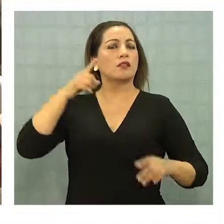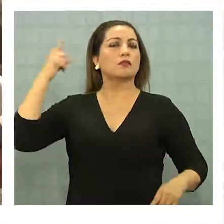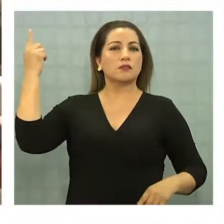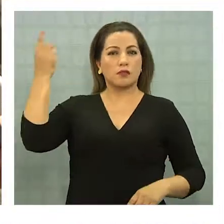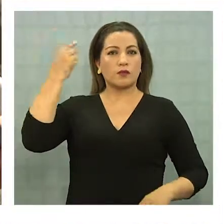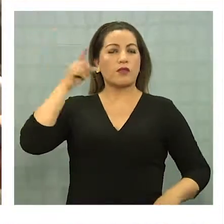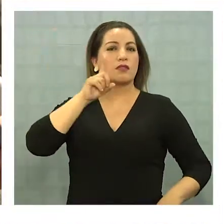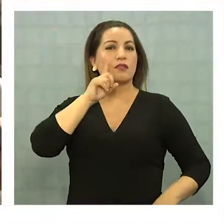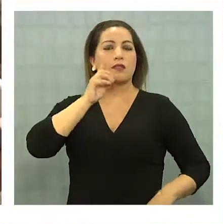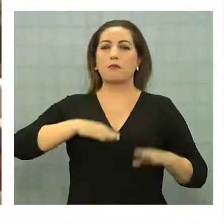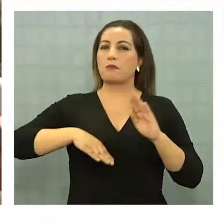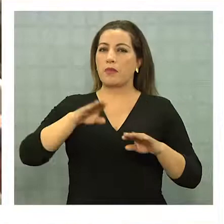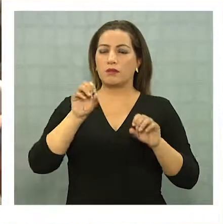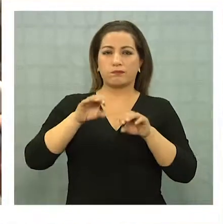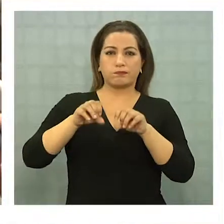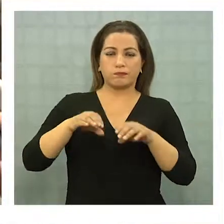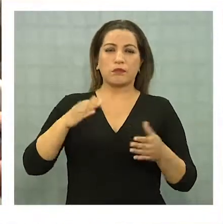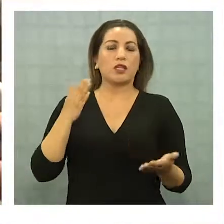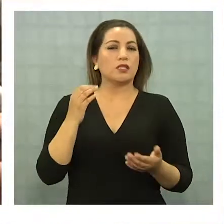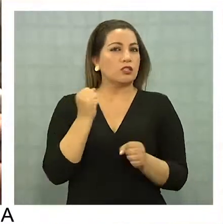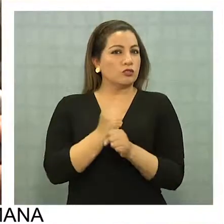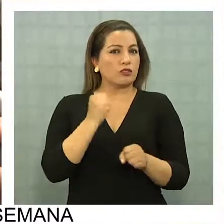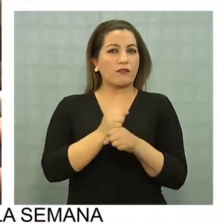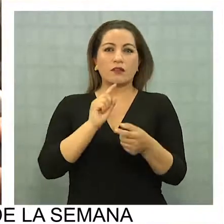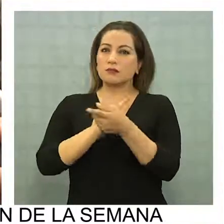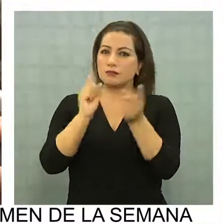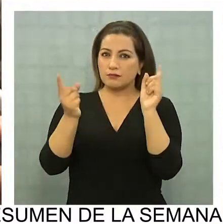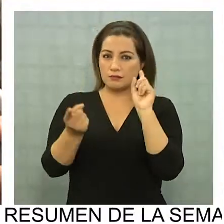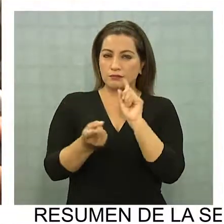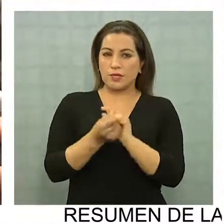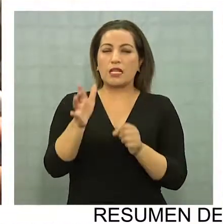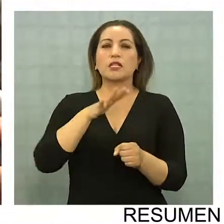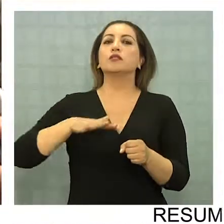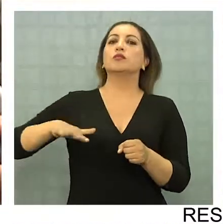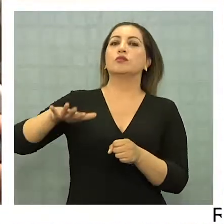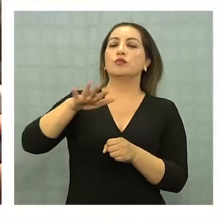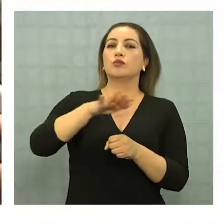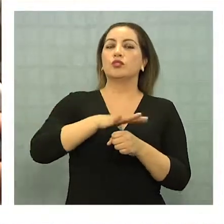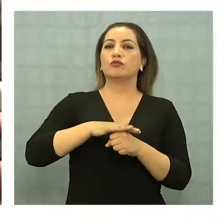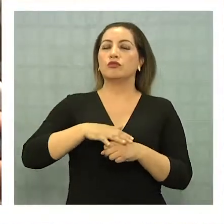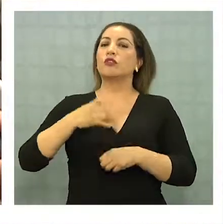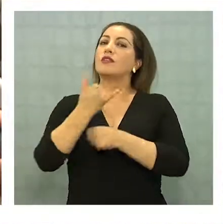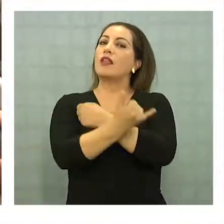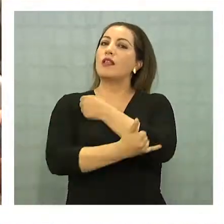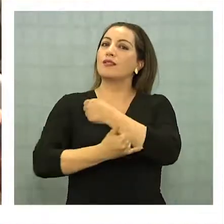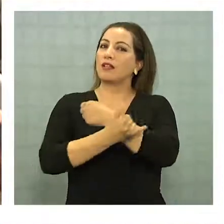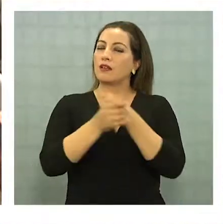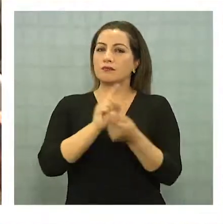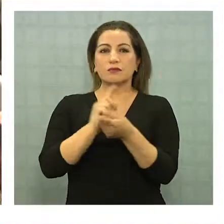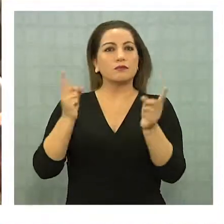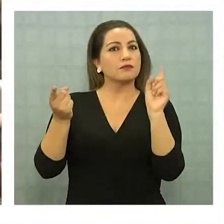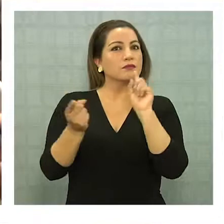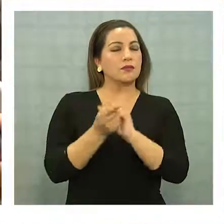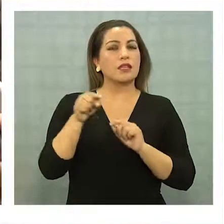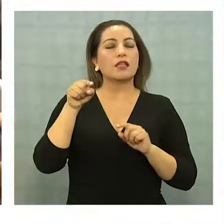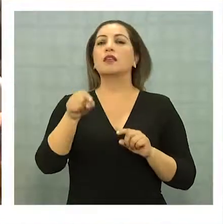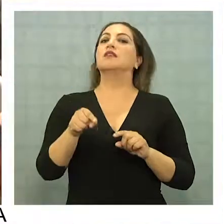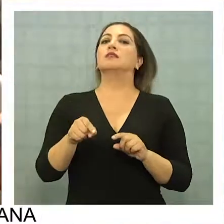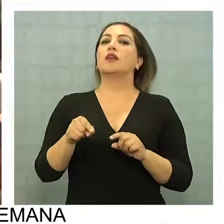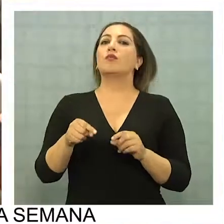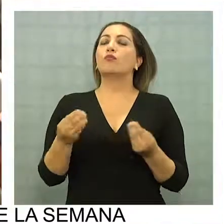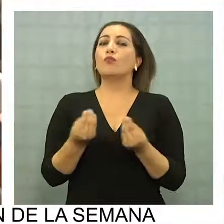comunidad nacional tiene cada vez más escolaridad porque los trabajos están cambiando, porque las situaciones migratorias están cambiando.